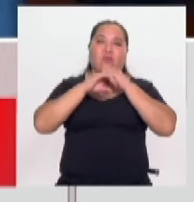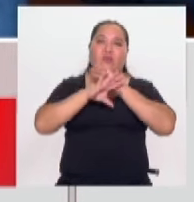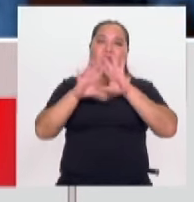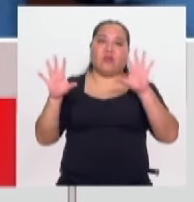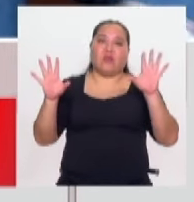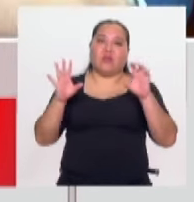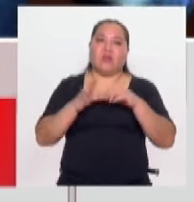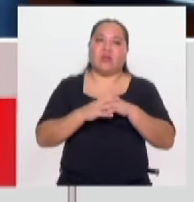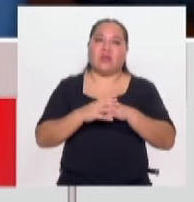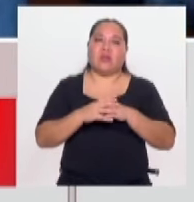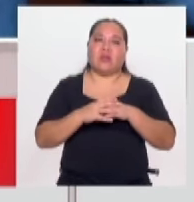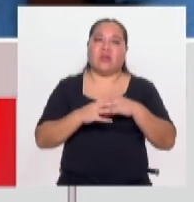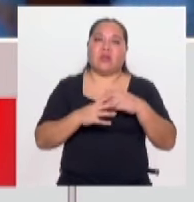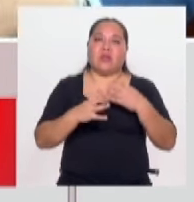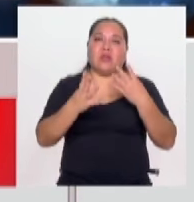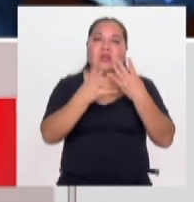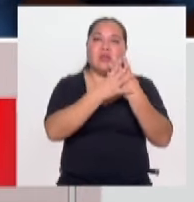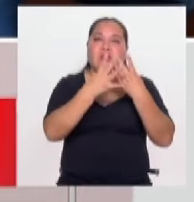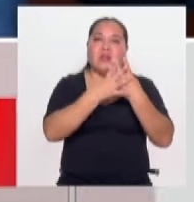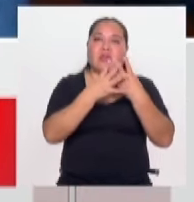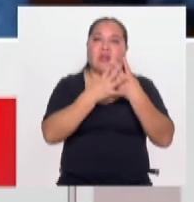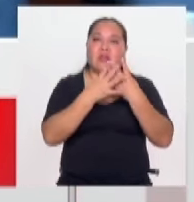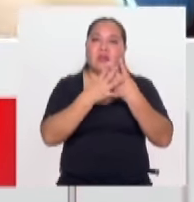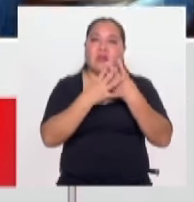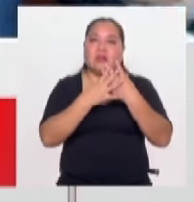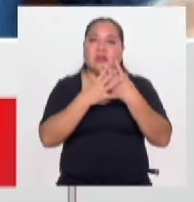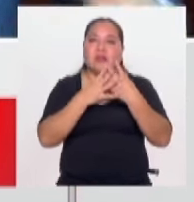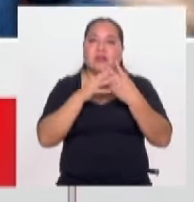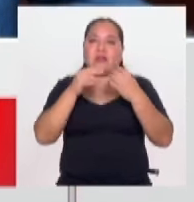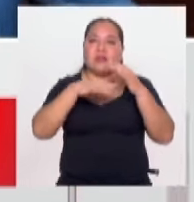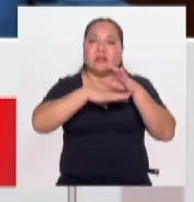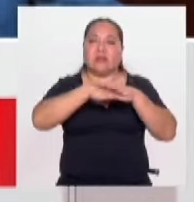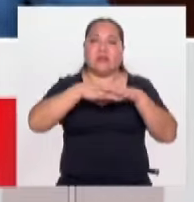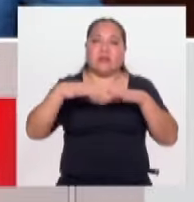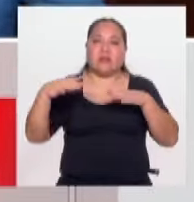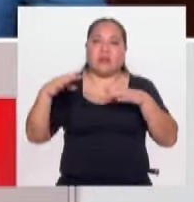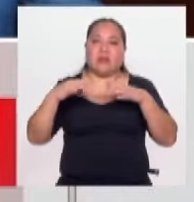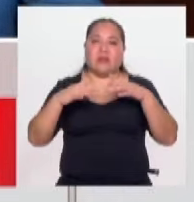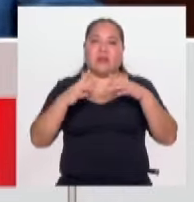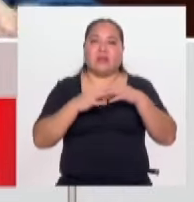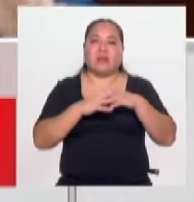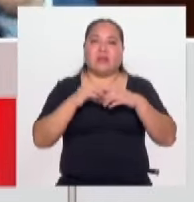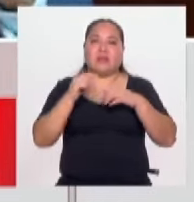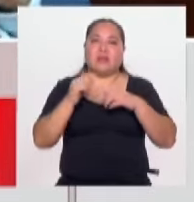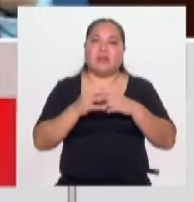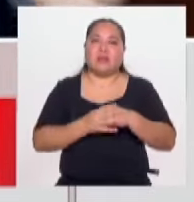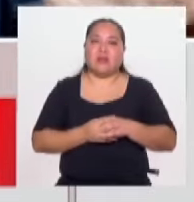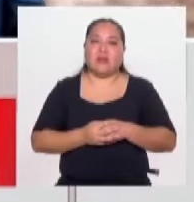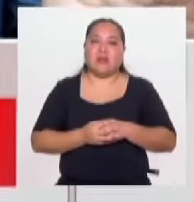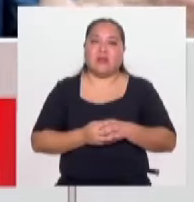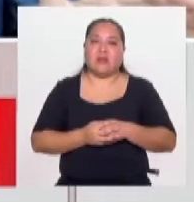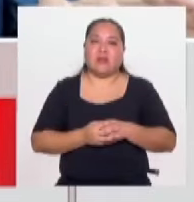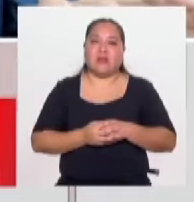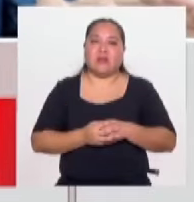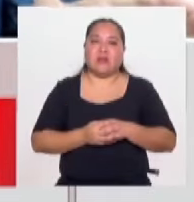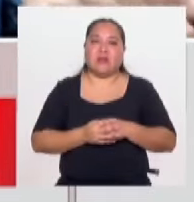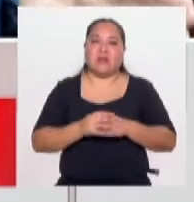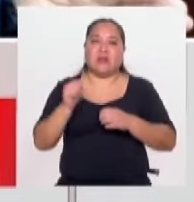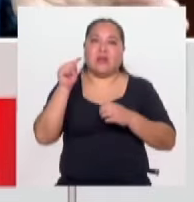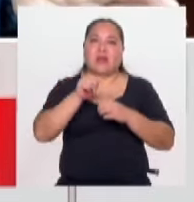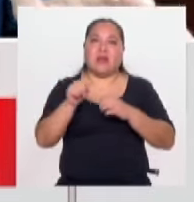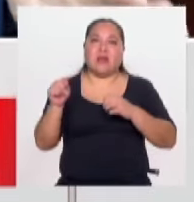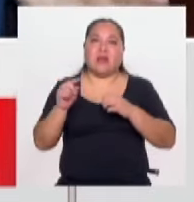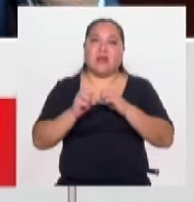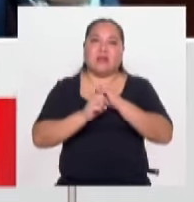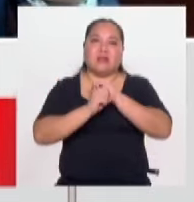se comenzó a tomar los canales de televisión, atacaron con diversidad, salieron a las calles, se enviaron quemados. Ahí se estalla la crisis, ¿no?